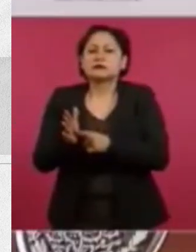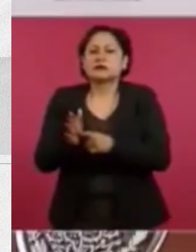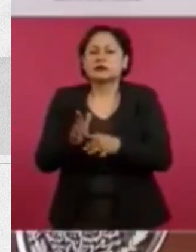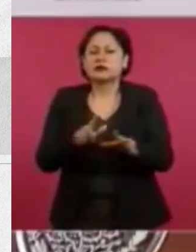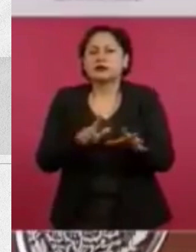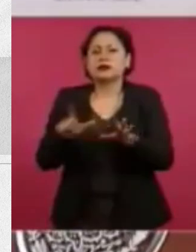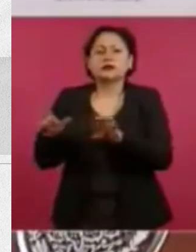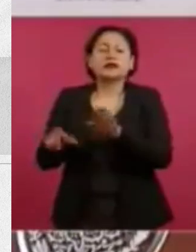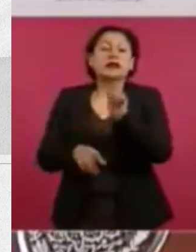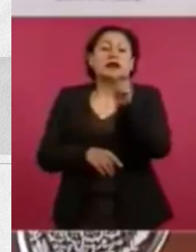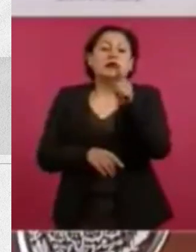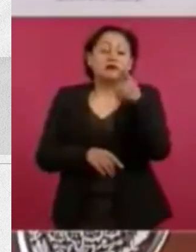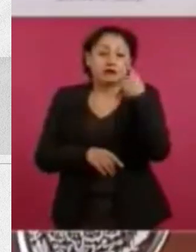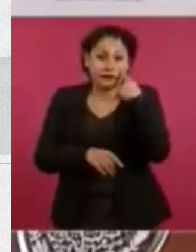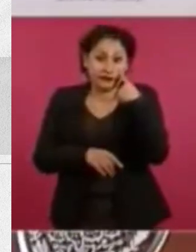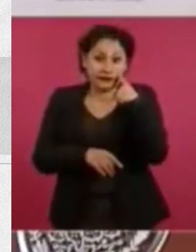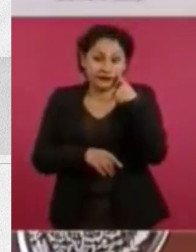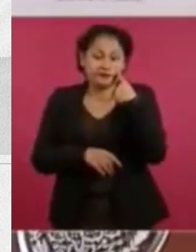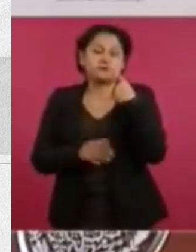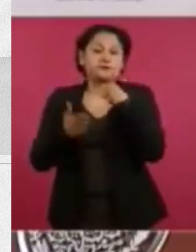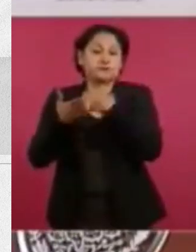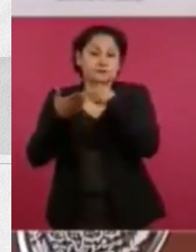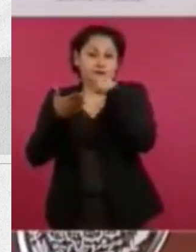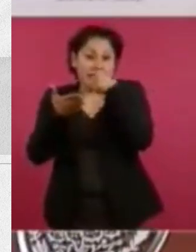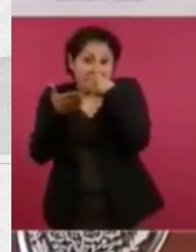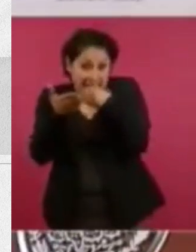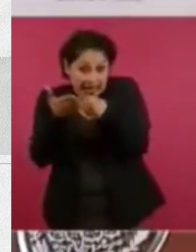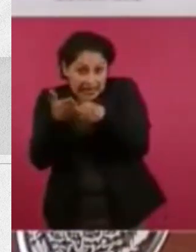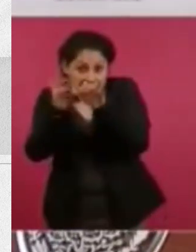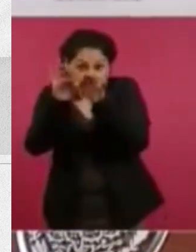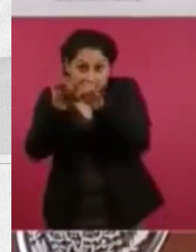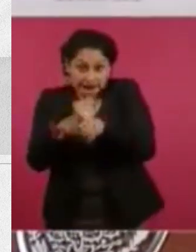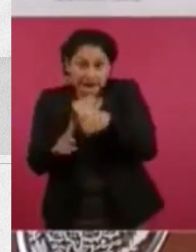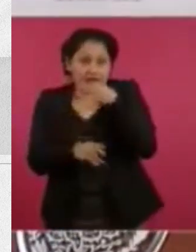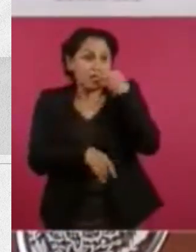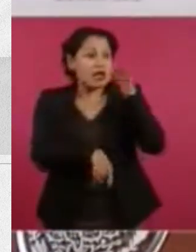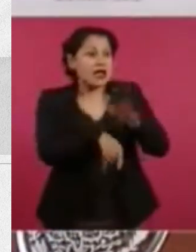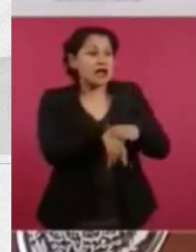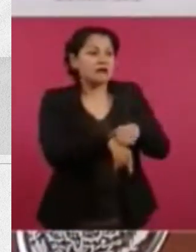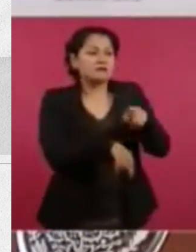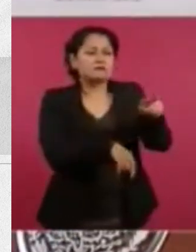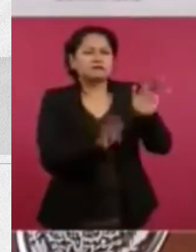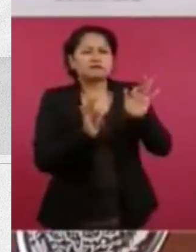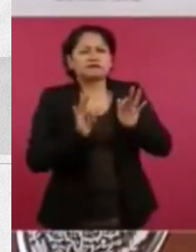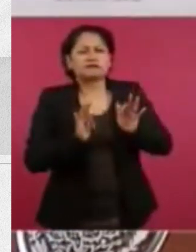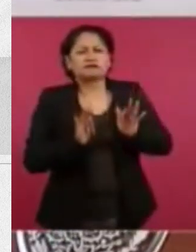Le dice, usted no se preocupe por nada,